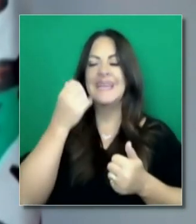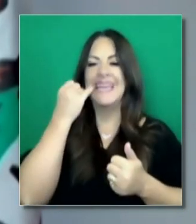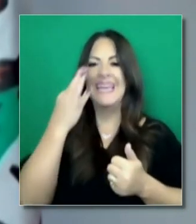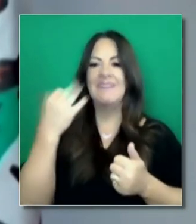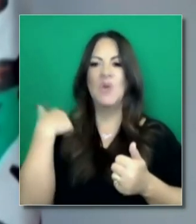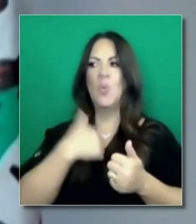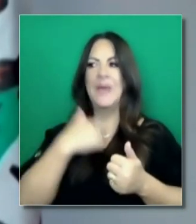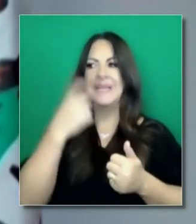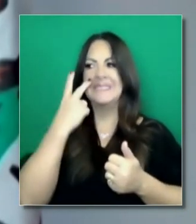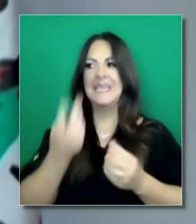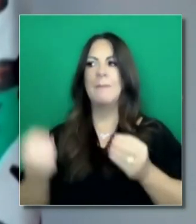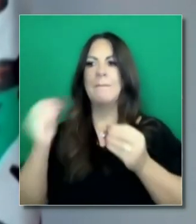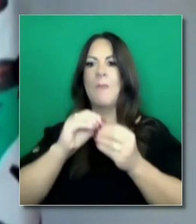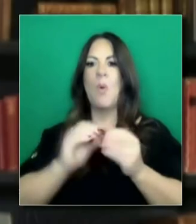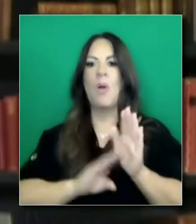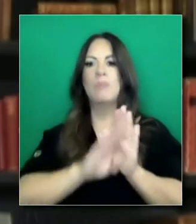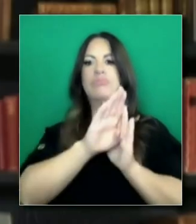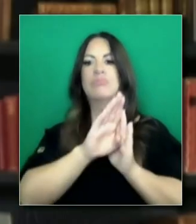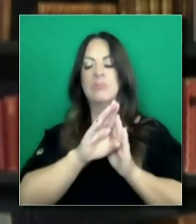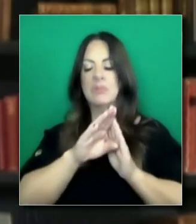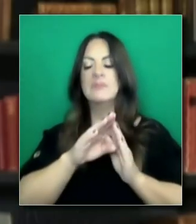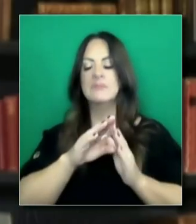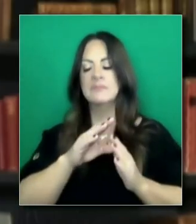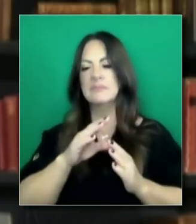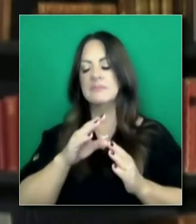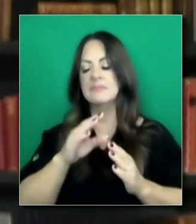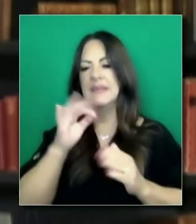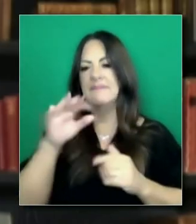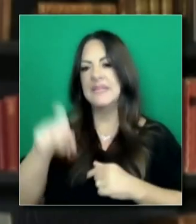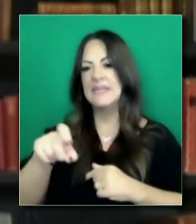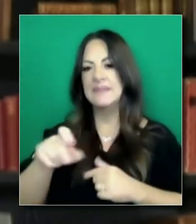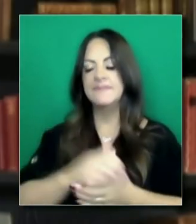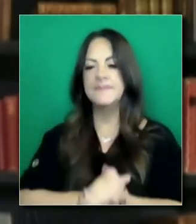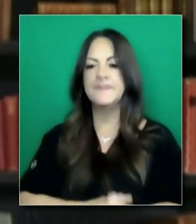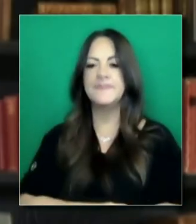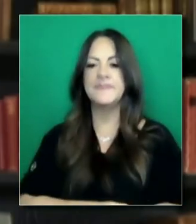sea tan, en caso que sea mayor. Gracias, doctor.